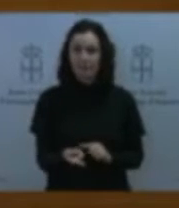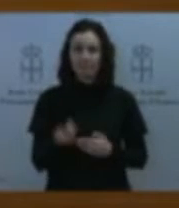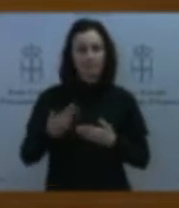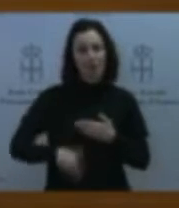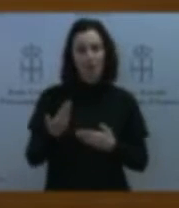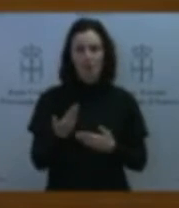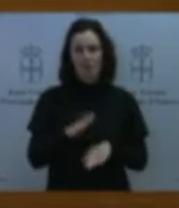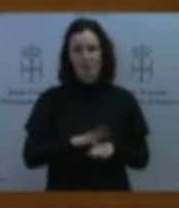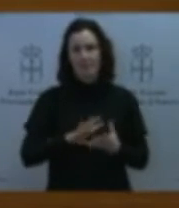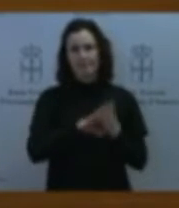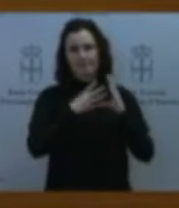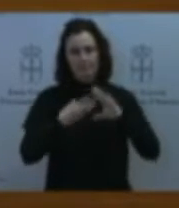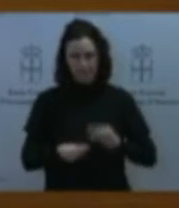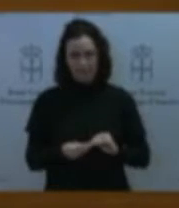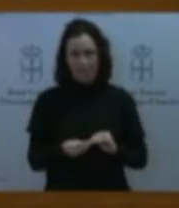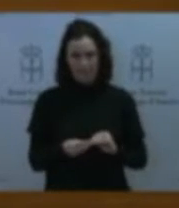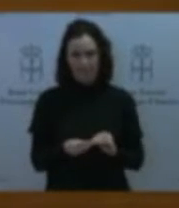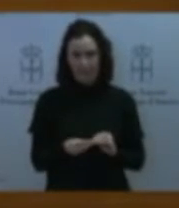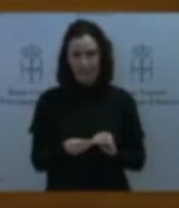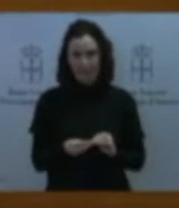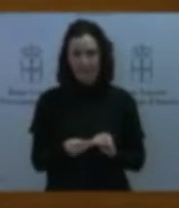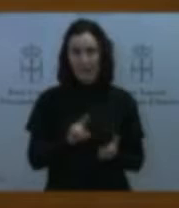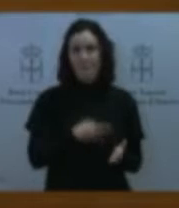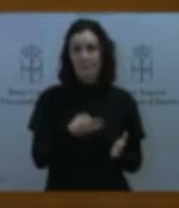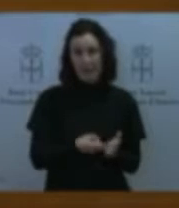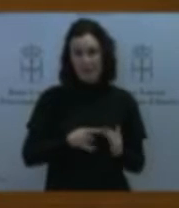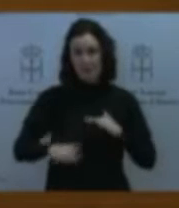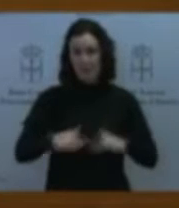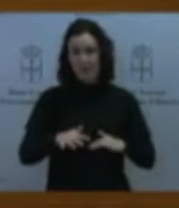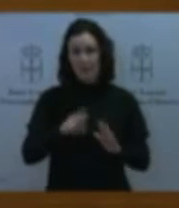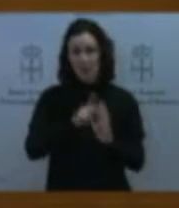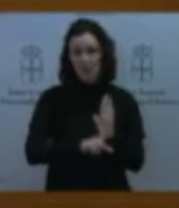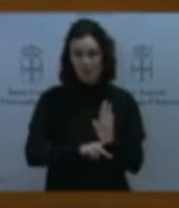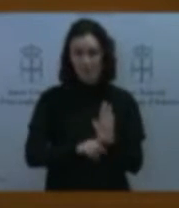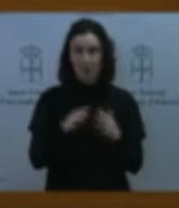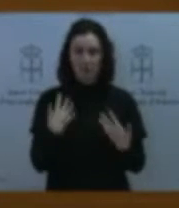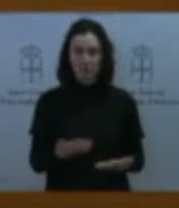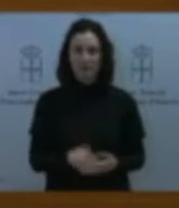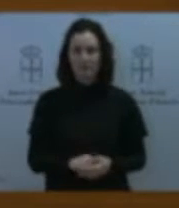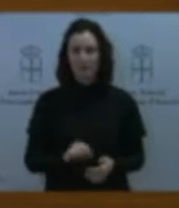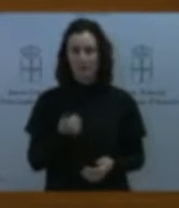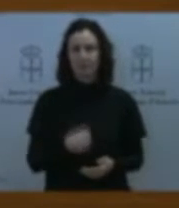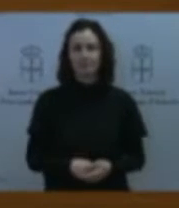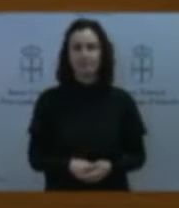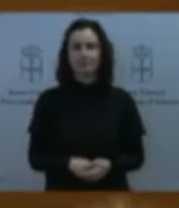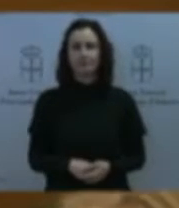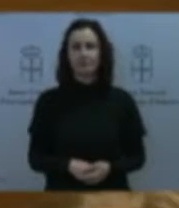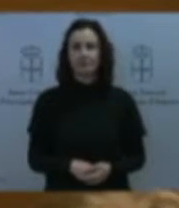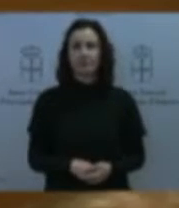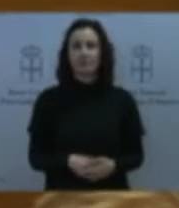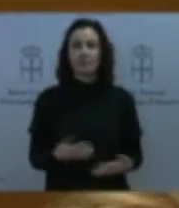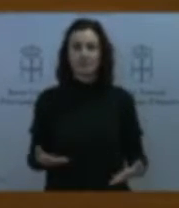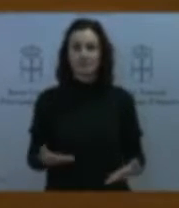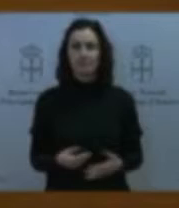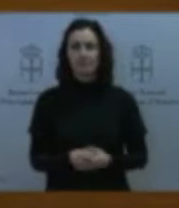estos planes de movilidad a la normativa que estábamos aprobando. Y es que hay que entrar también en el